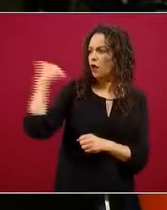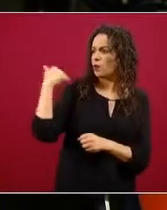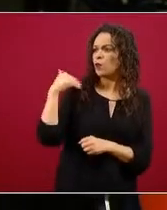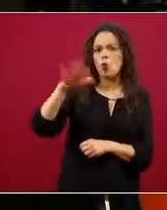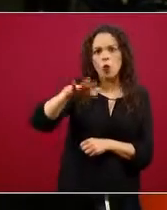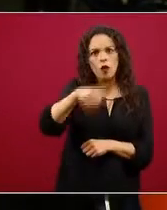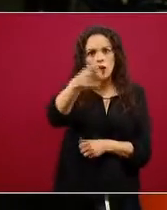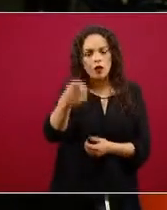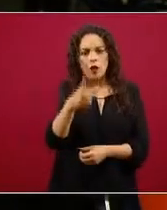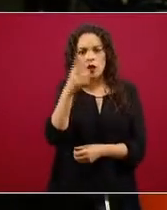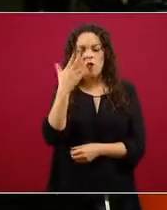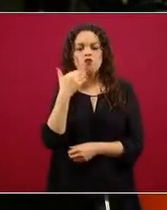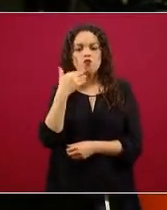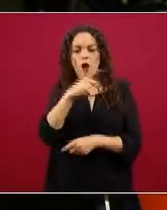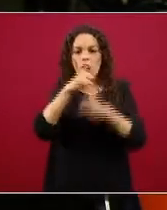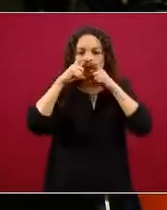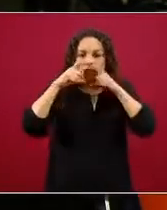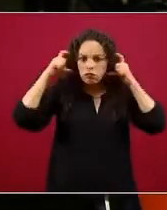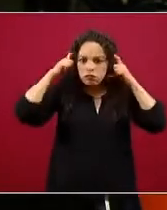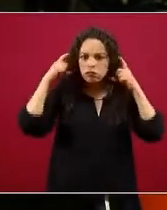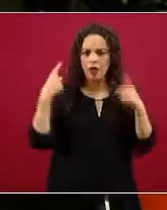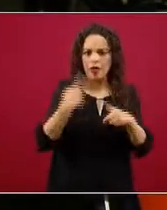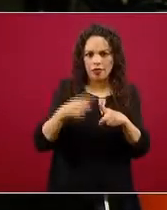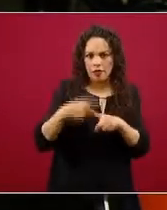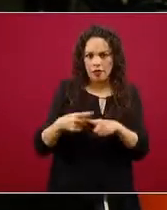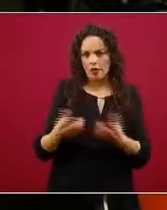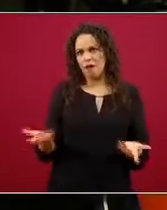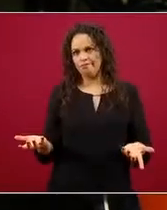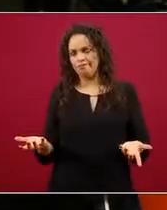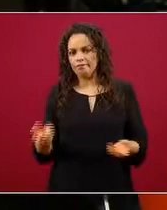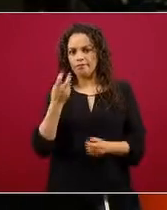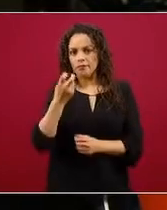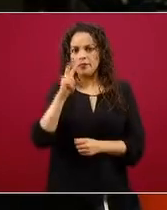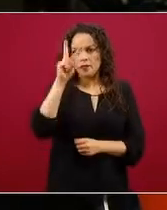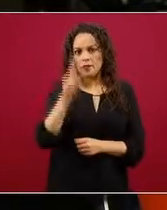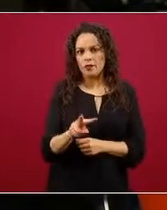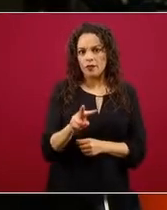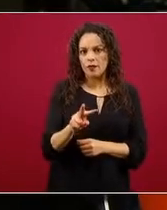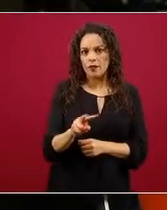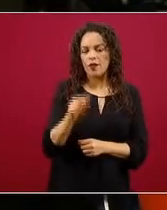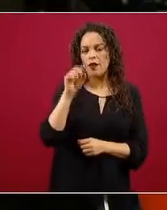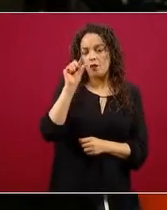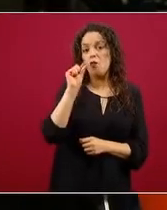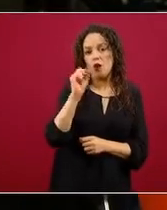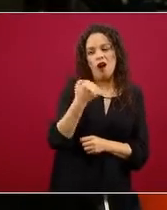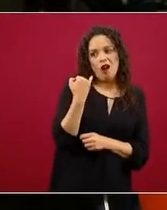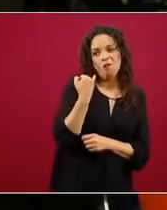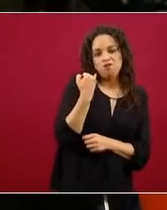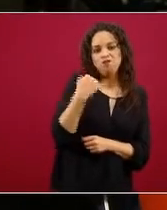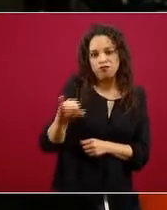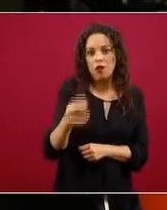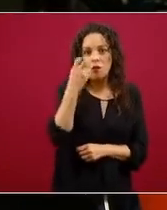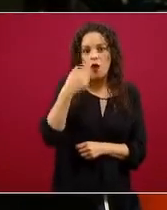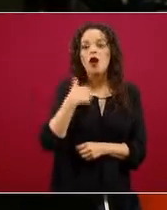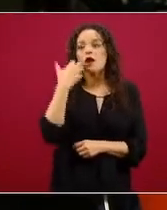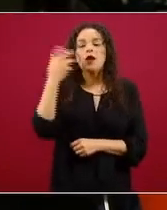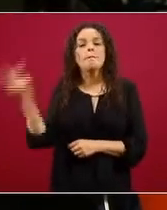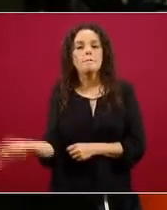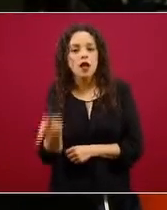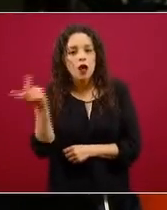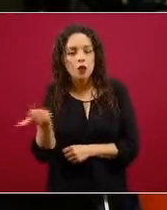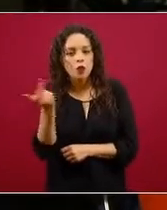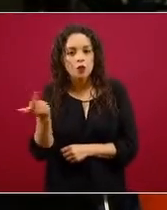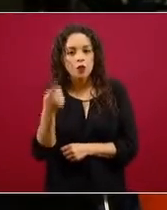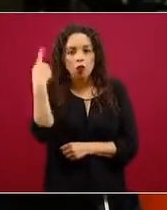lugar despoblado. Entonces, la verdad es que llega a límites de lo absurdo. Entonces, yo lo que le quiero es preguntar y